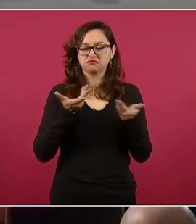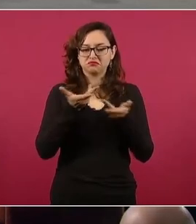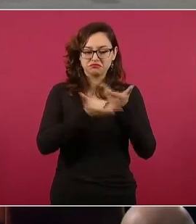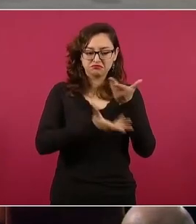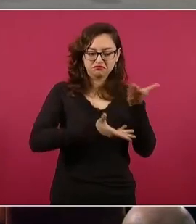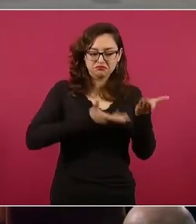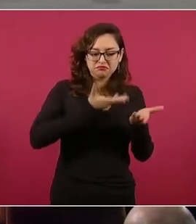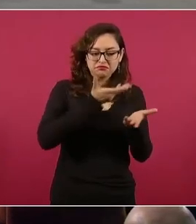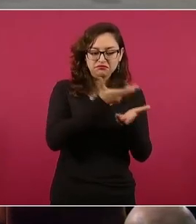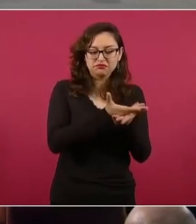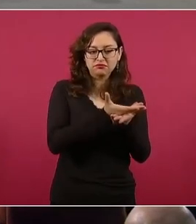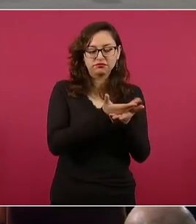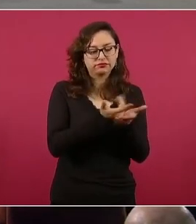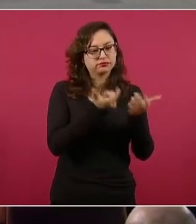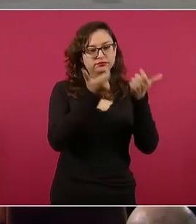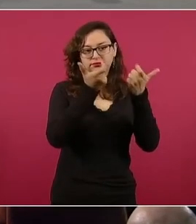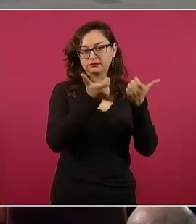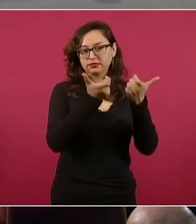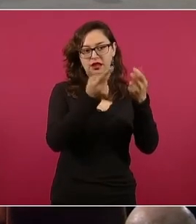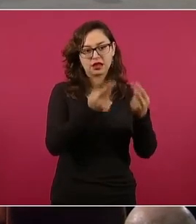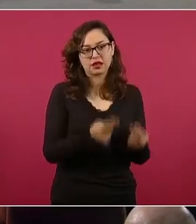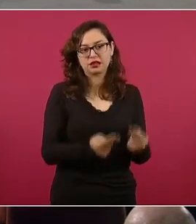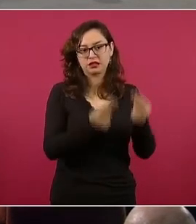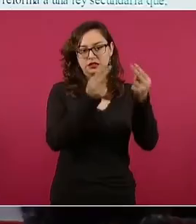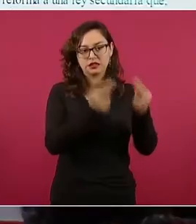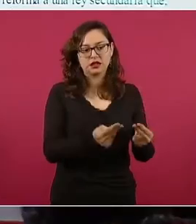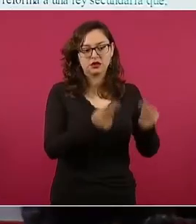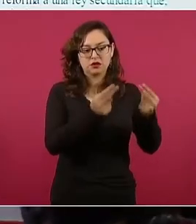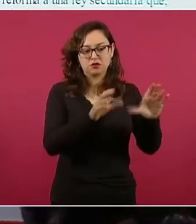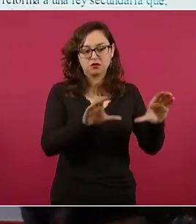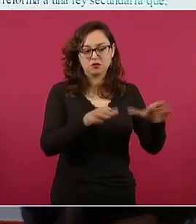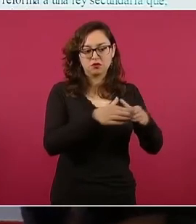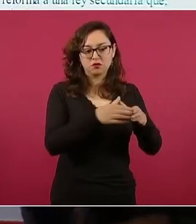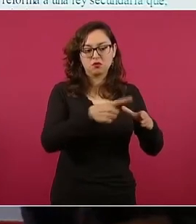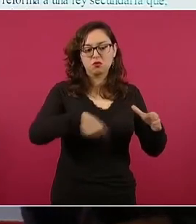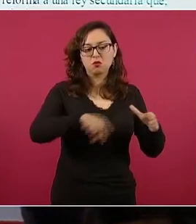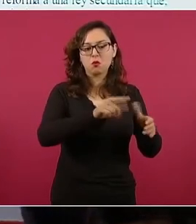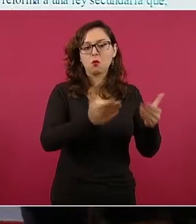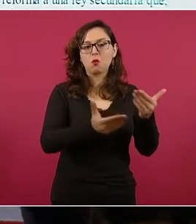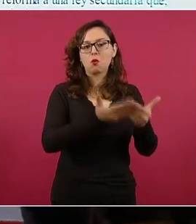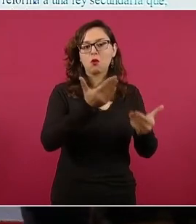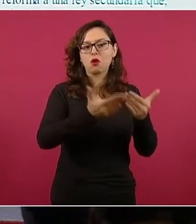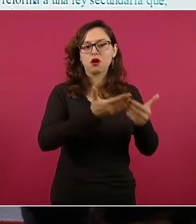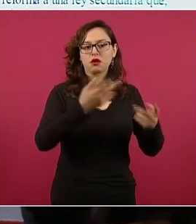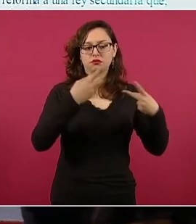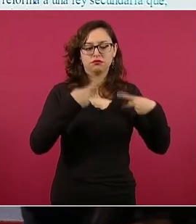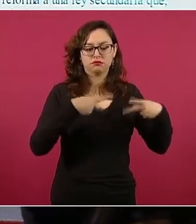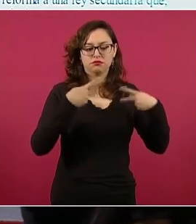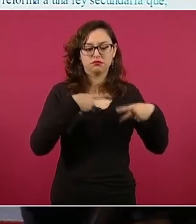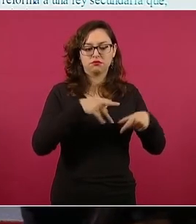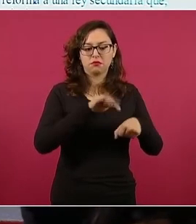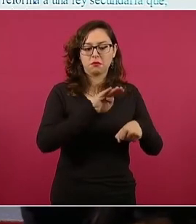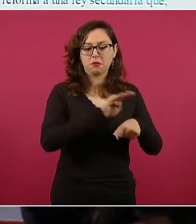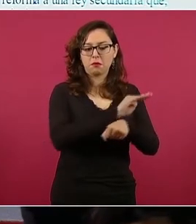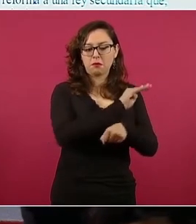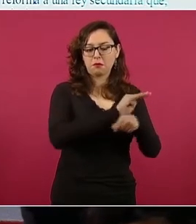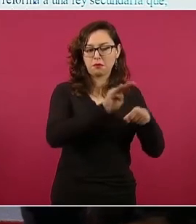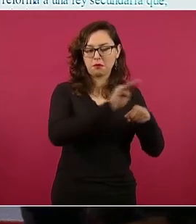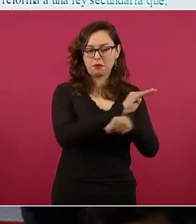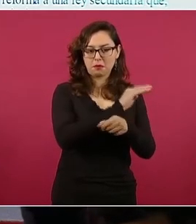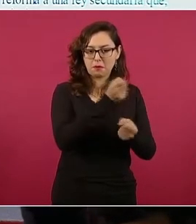política económica que beneficia a minorías. Esto